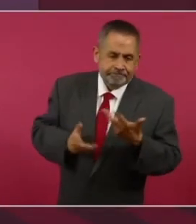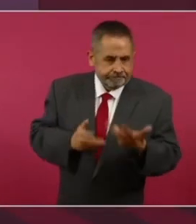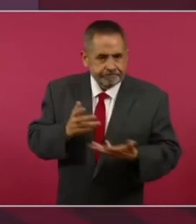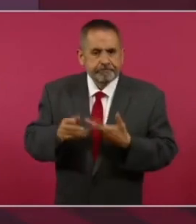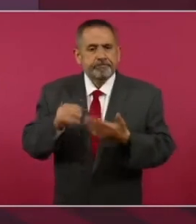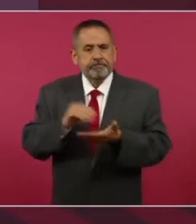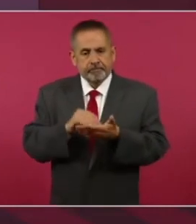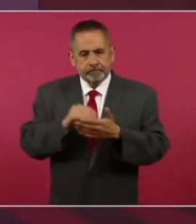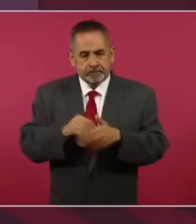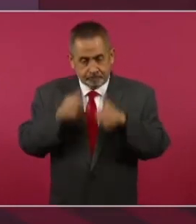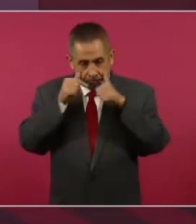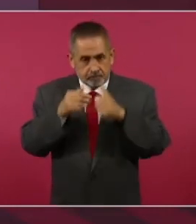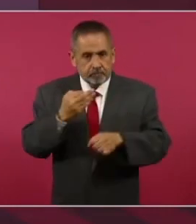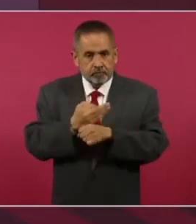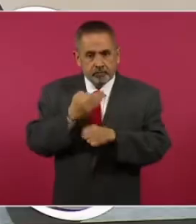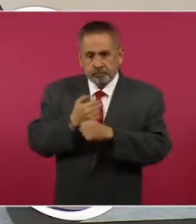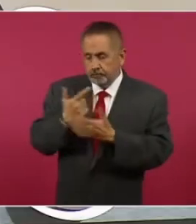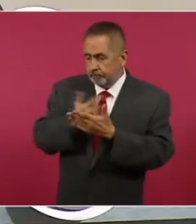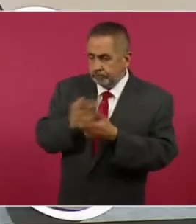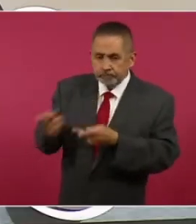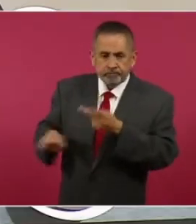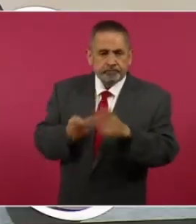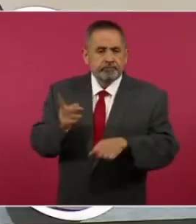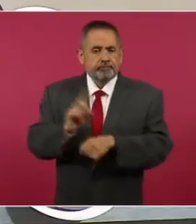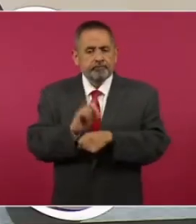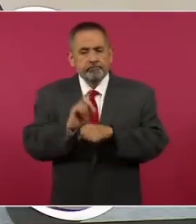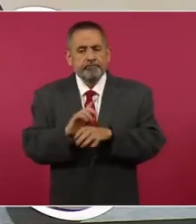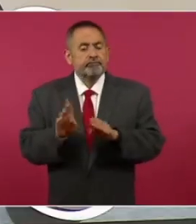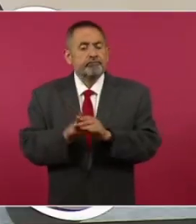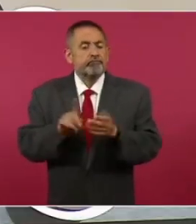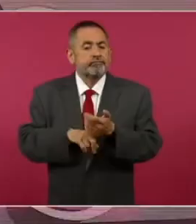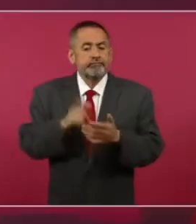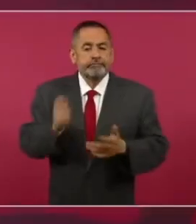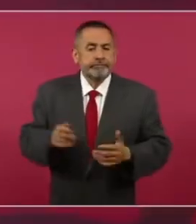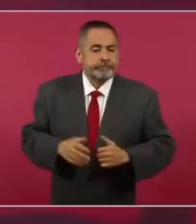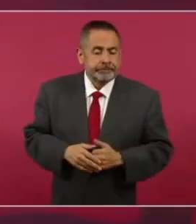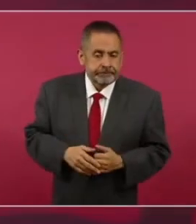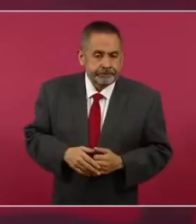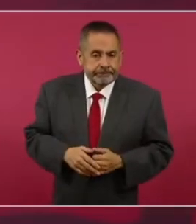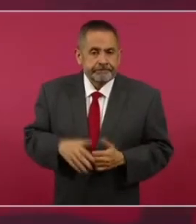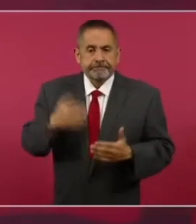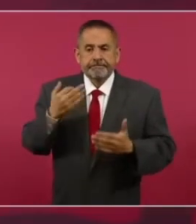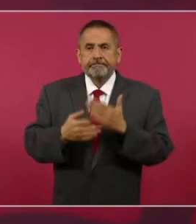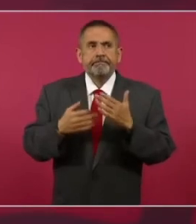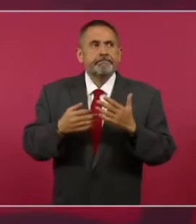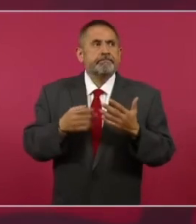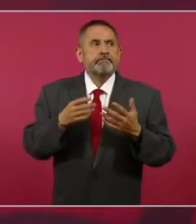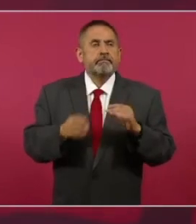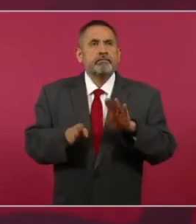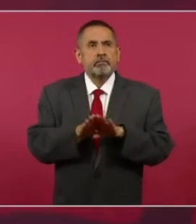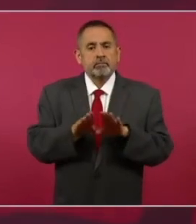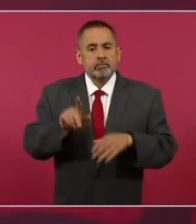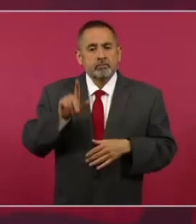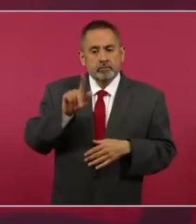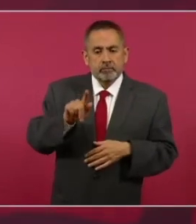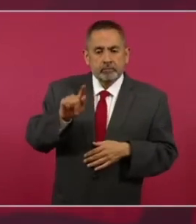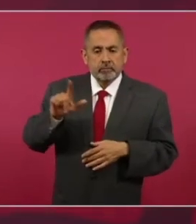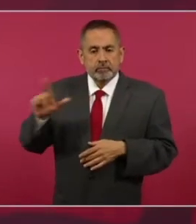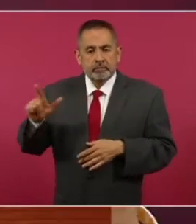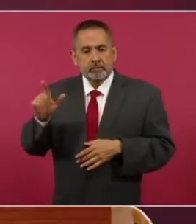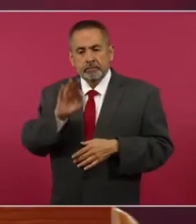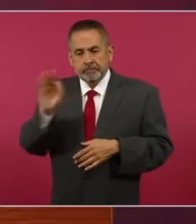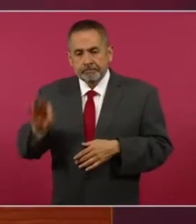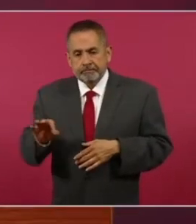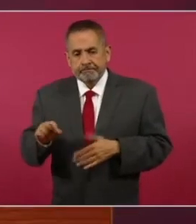la encuesta que hacemos todos los días nos dice que tenemos una cobertura de 77 por ciento